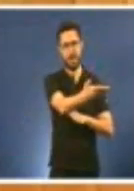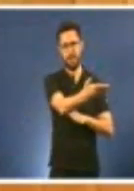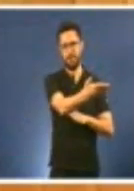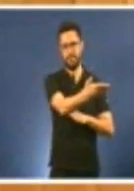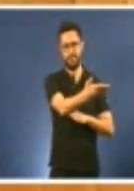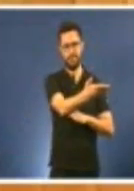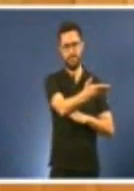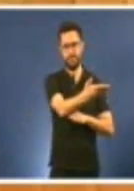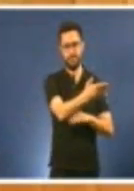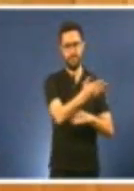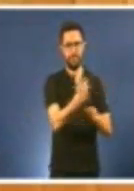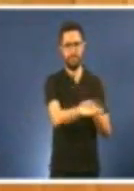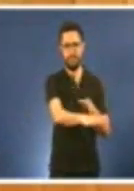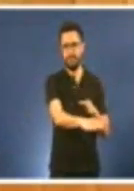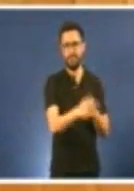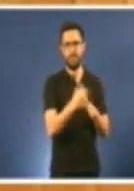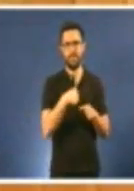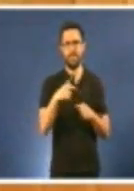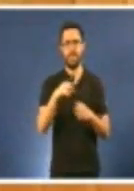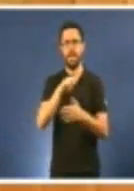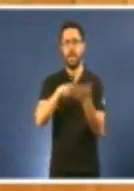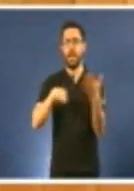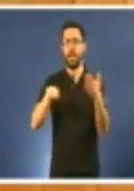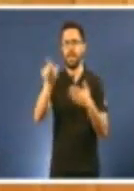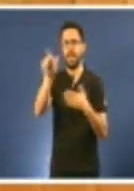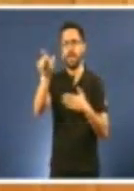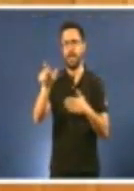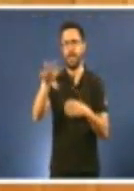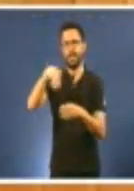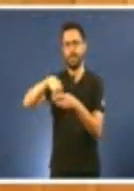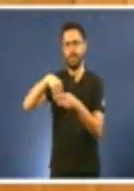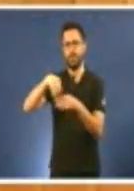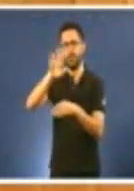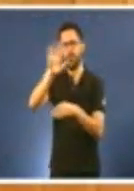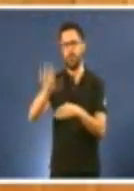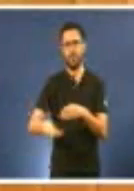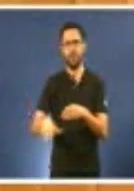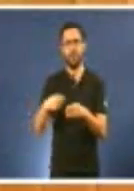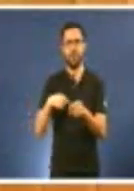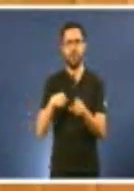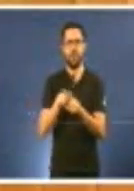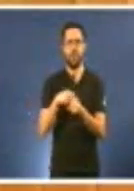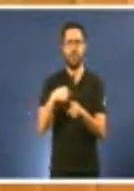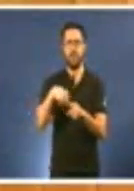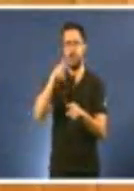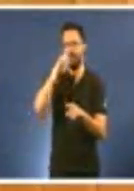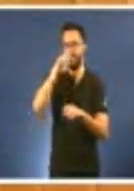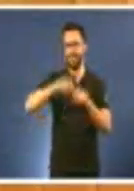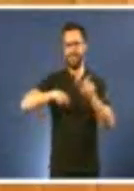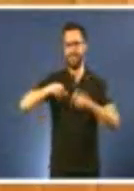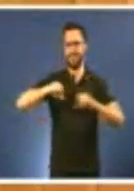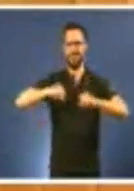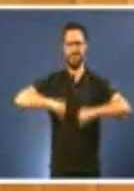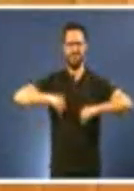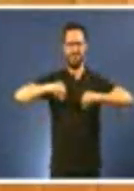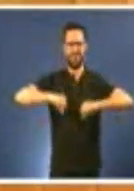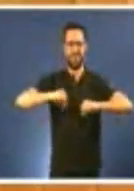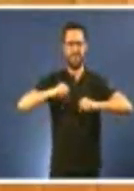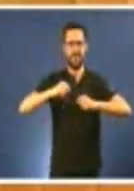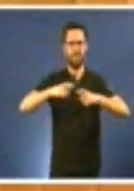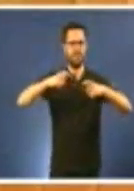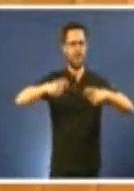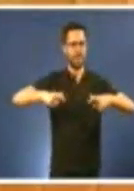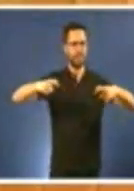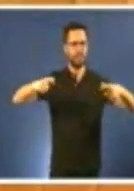totalmente despovoada e anciana. Donde a senetud vai avanzando. O Gal vai a complicar